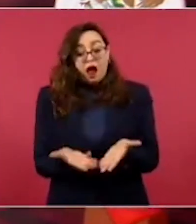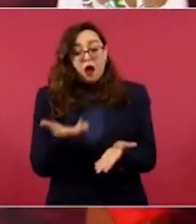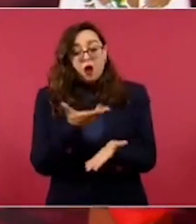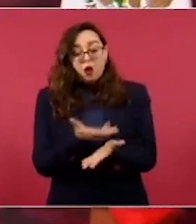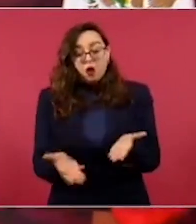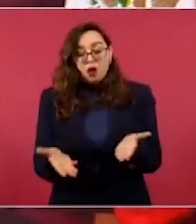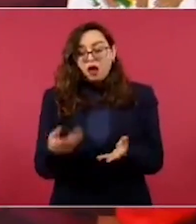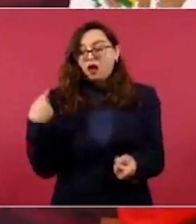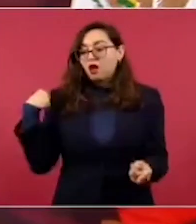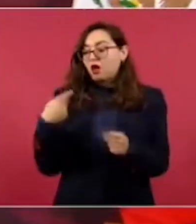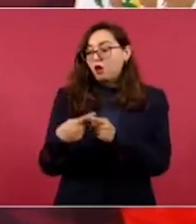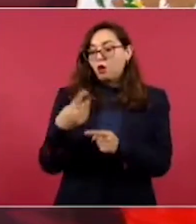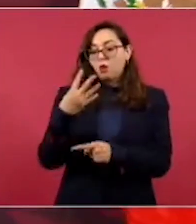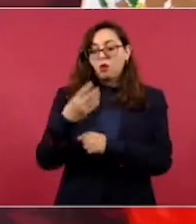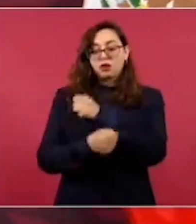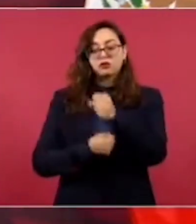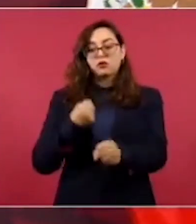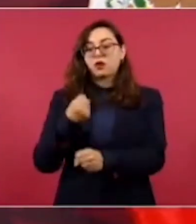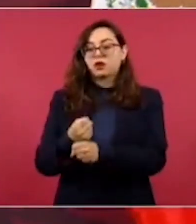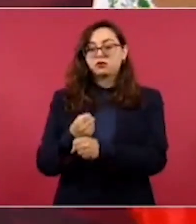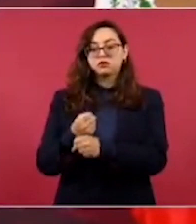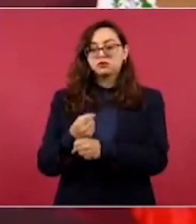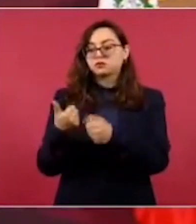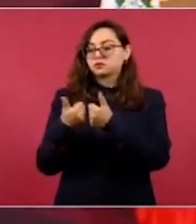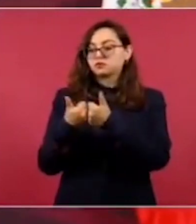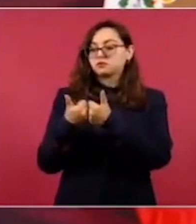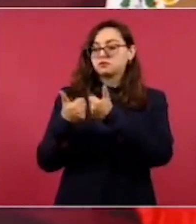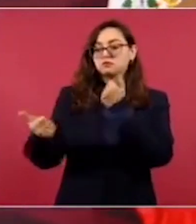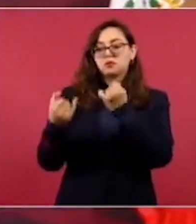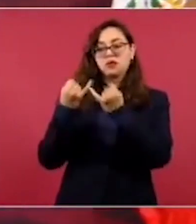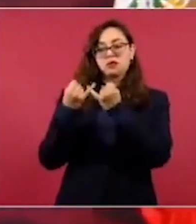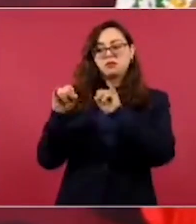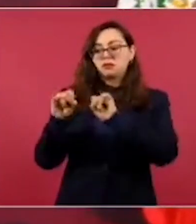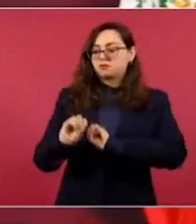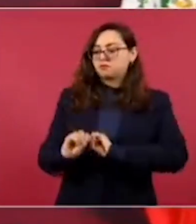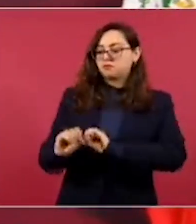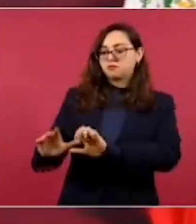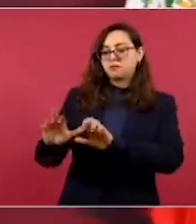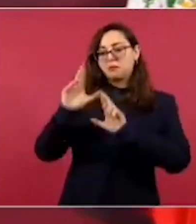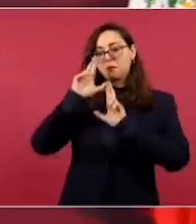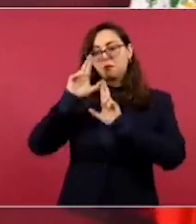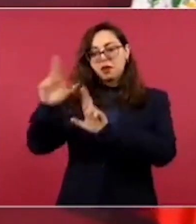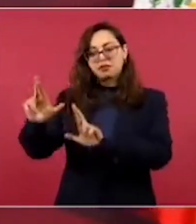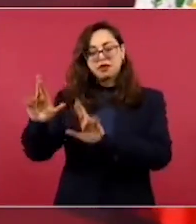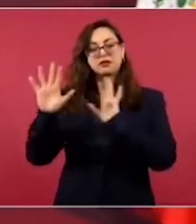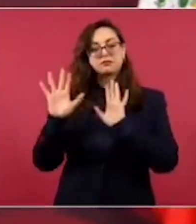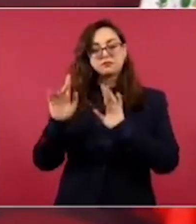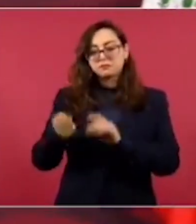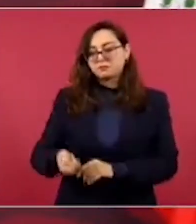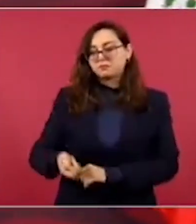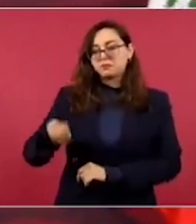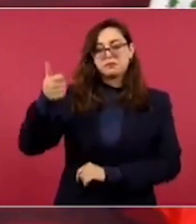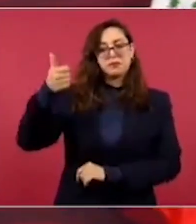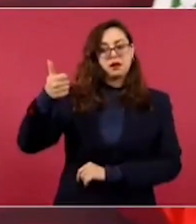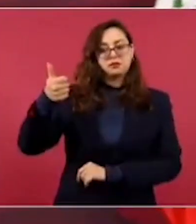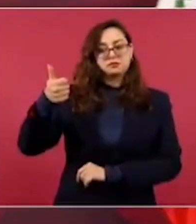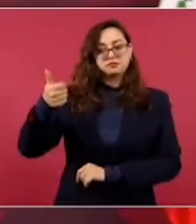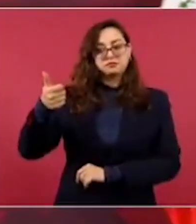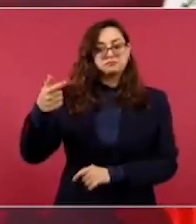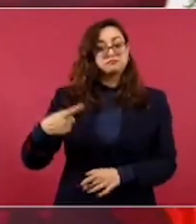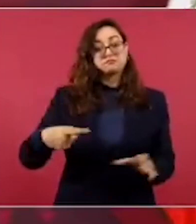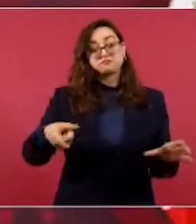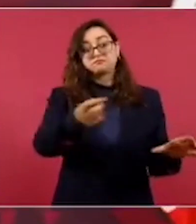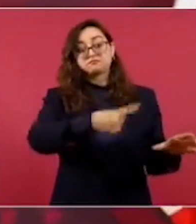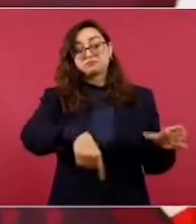no lo van a aceptar nunca nuestros adversarios, pero es la